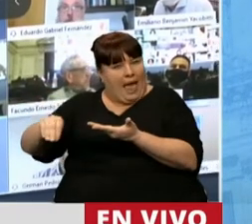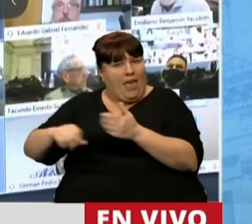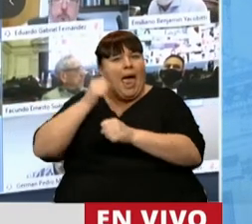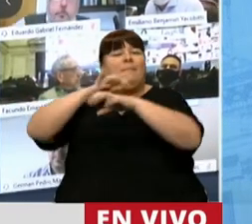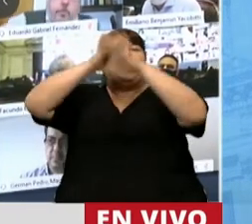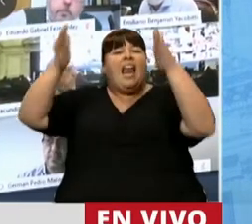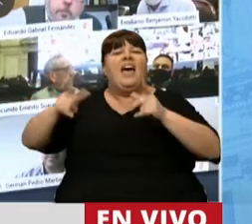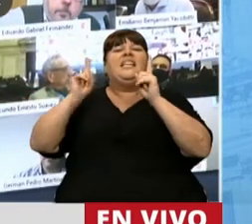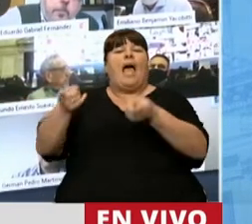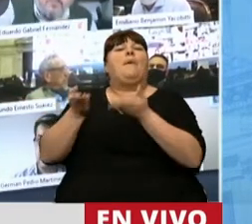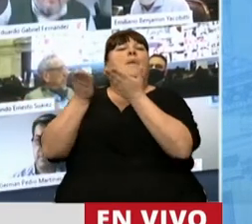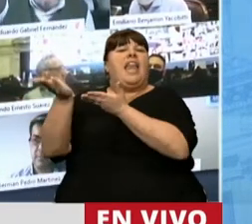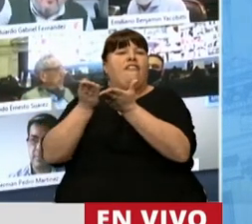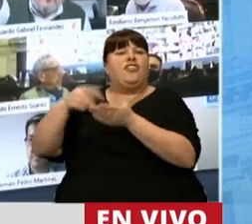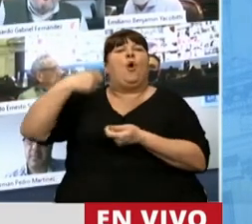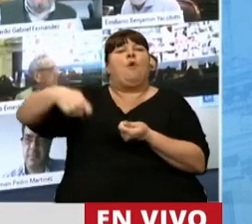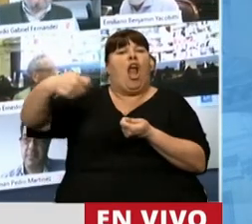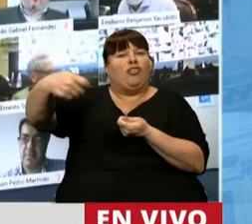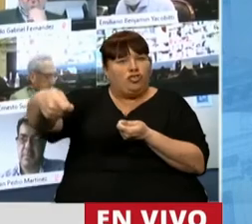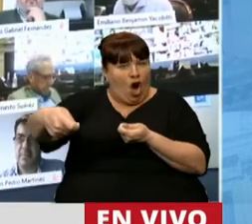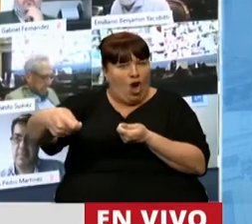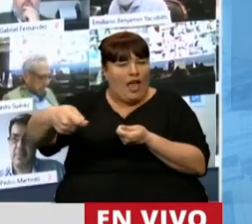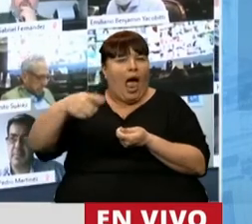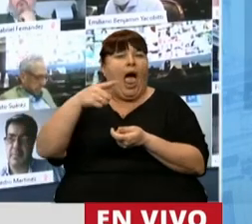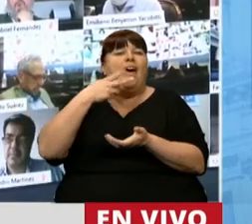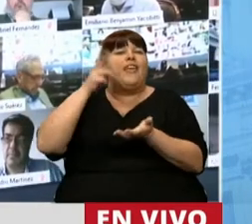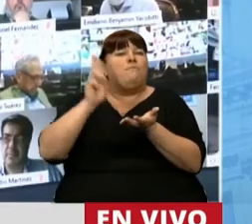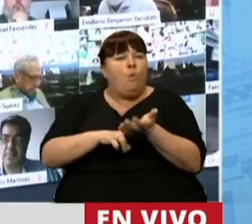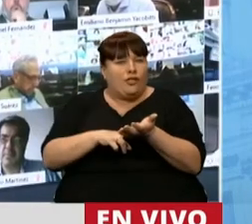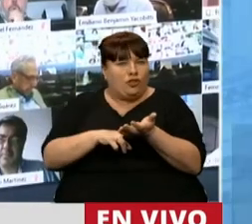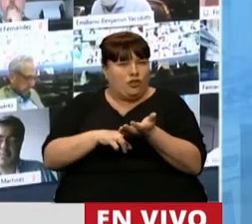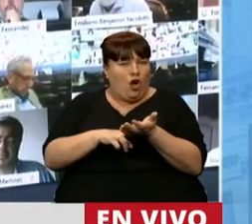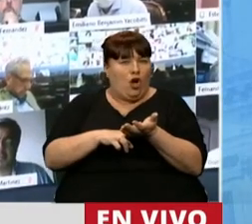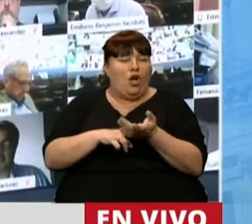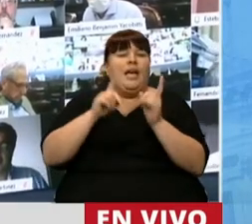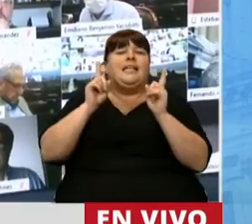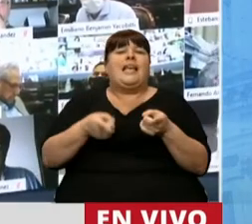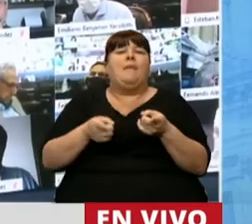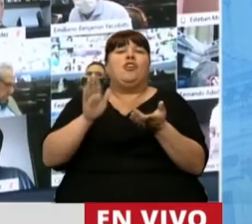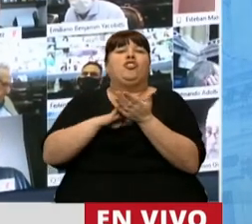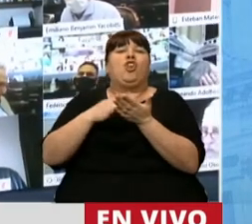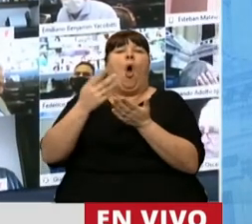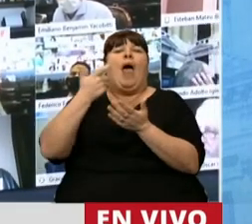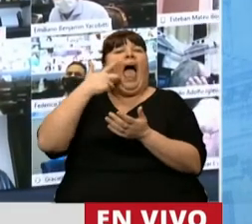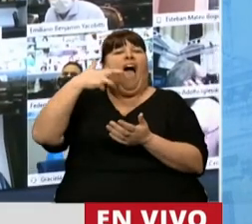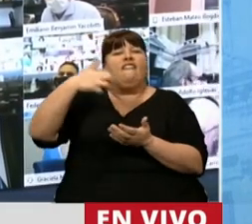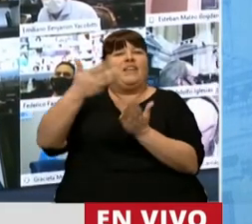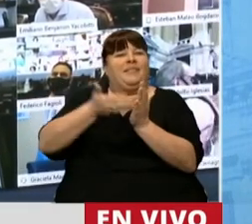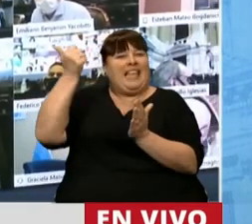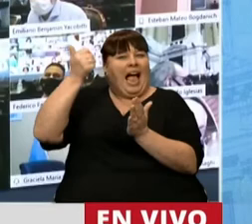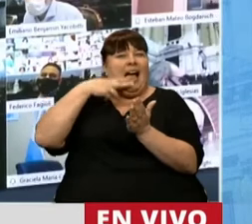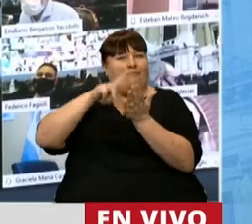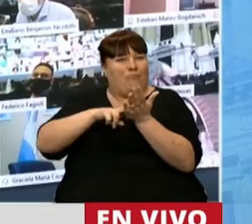recibieron los beneficios de la moratoria impositiva y de las quitas en la FIP que